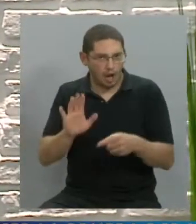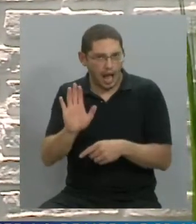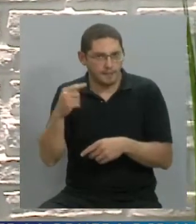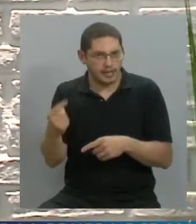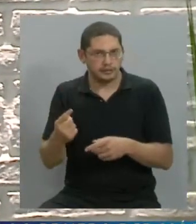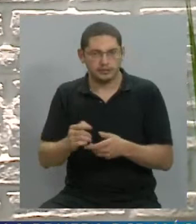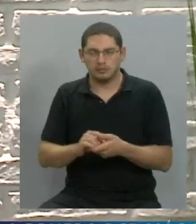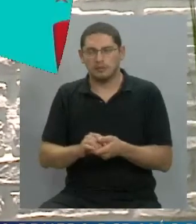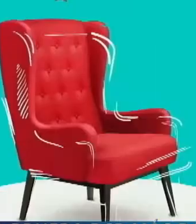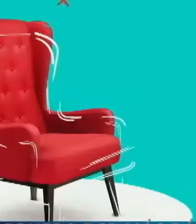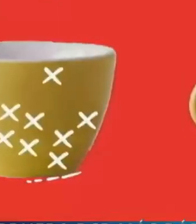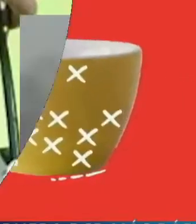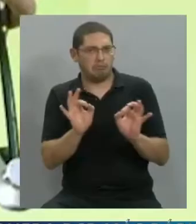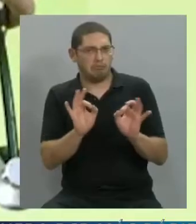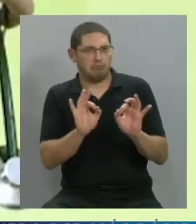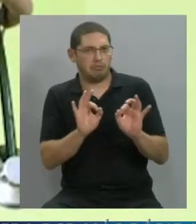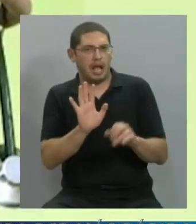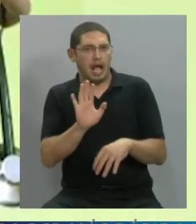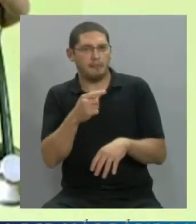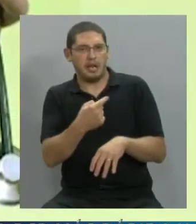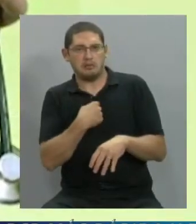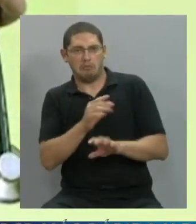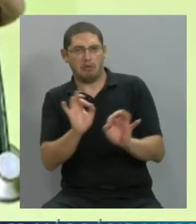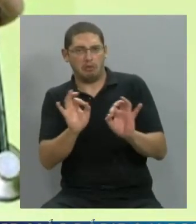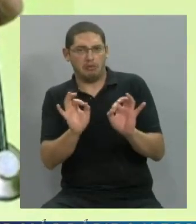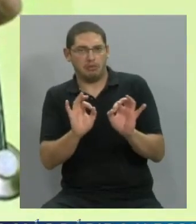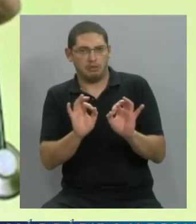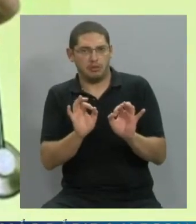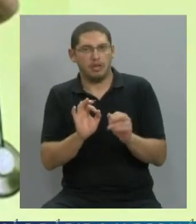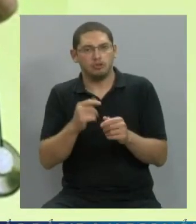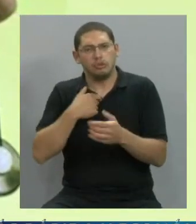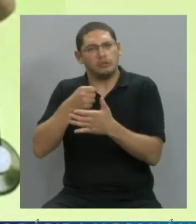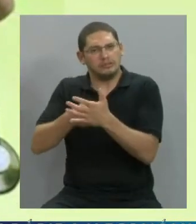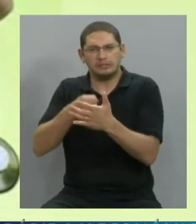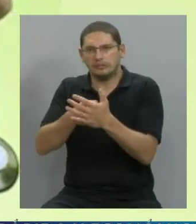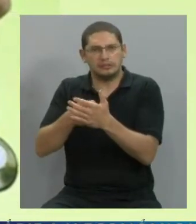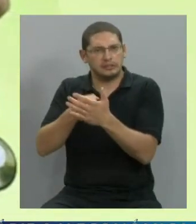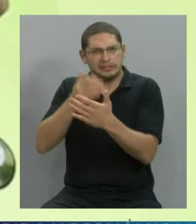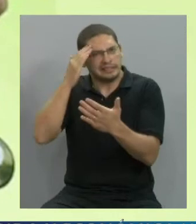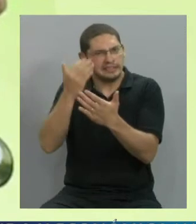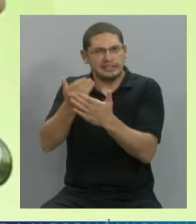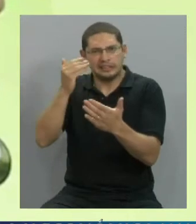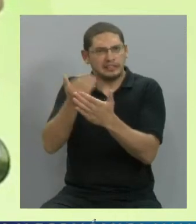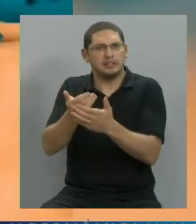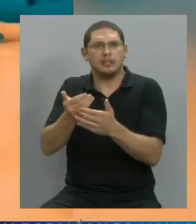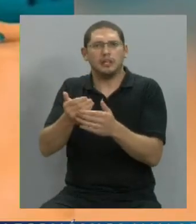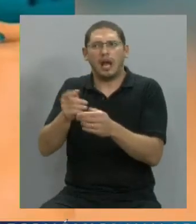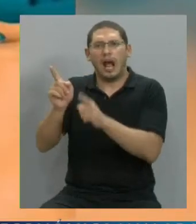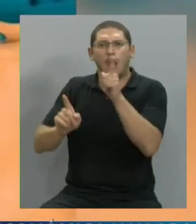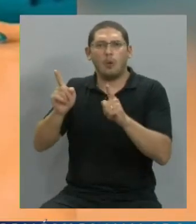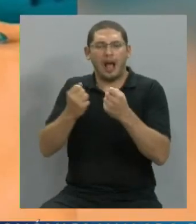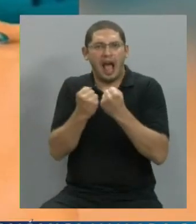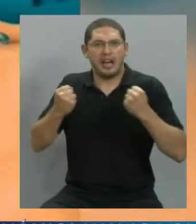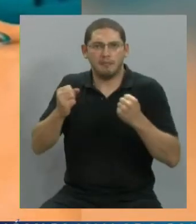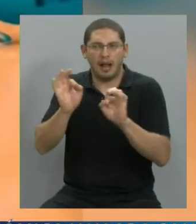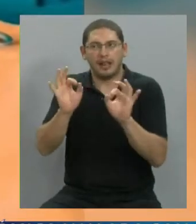Yo no, a mí nunca me amenazaron. Y eso que soy una luchadora, guerrera y acérrima cuando nadie se animaba a hablar